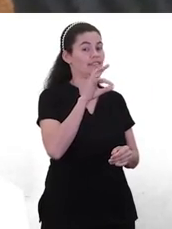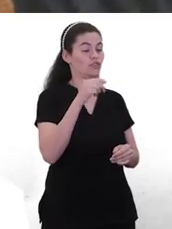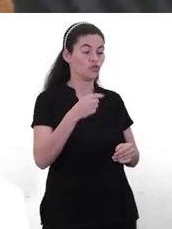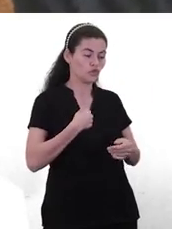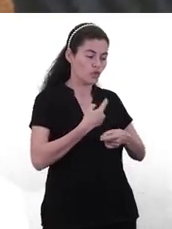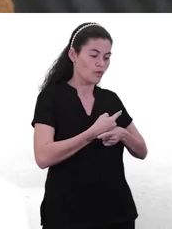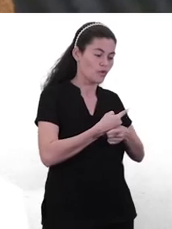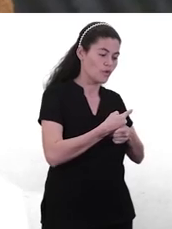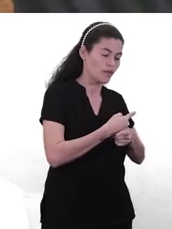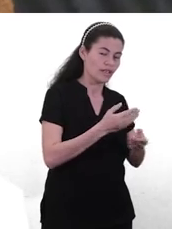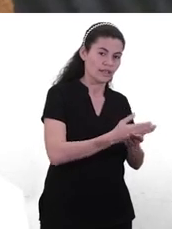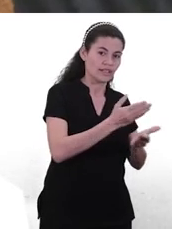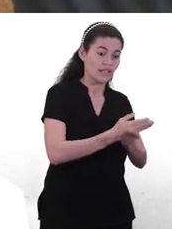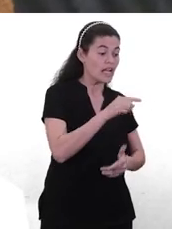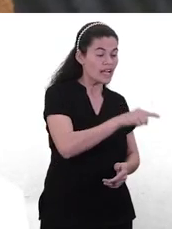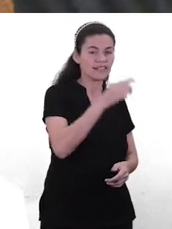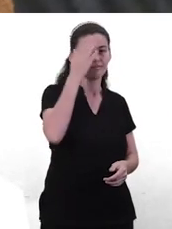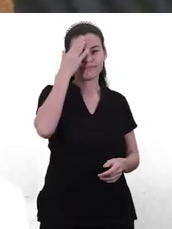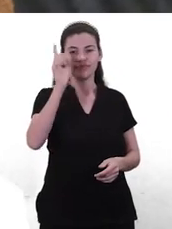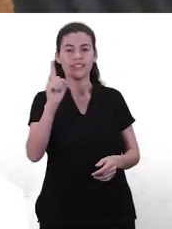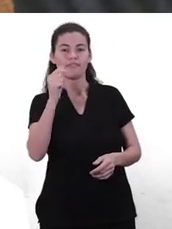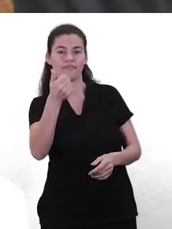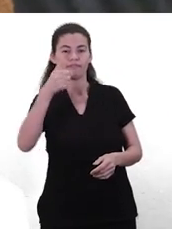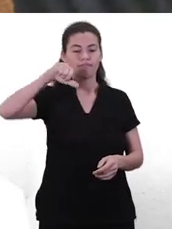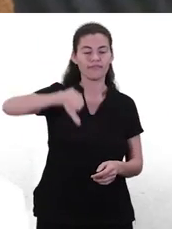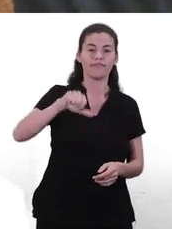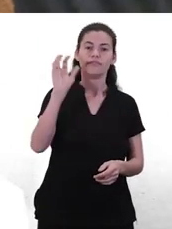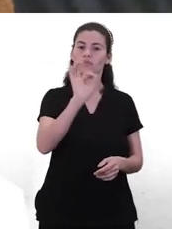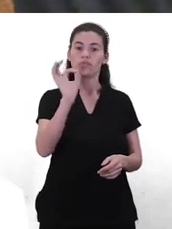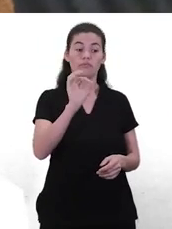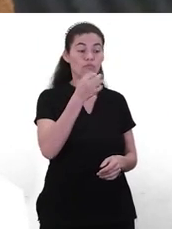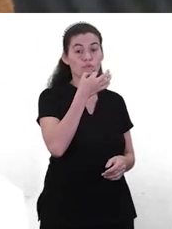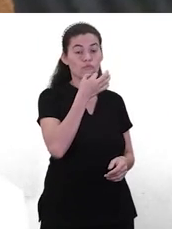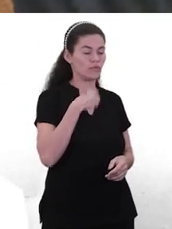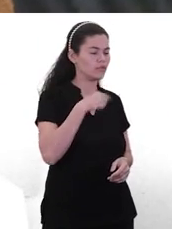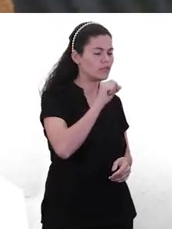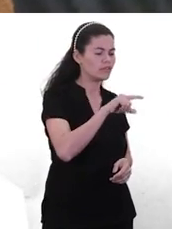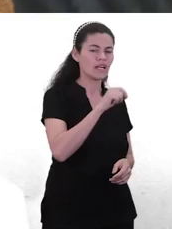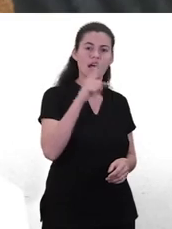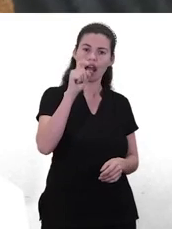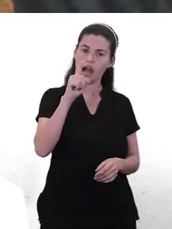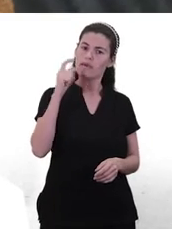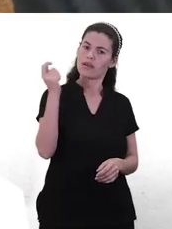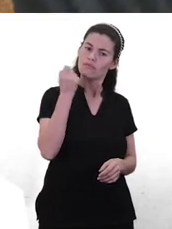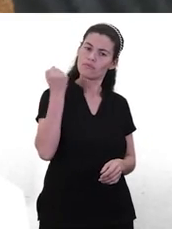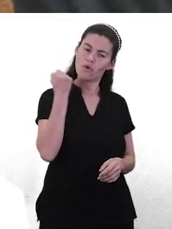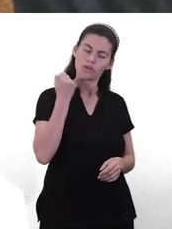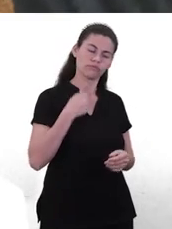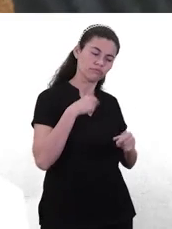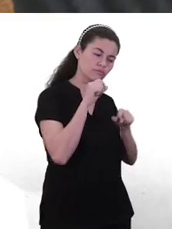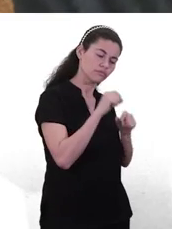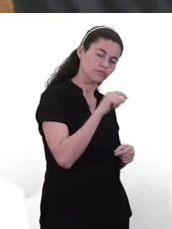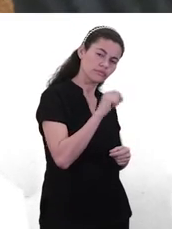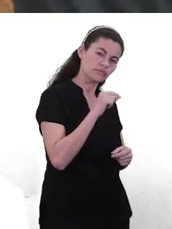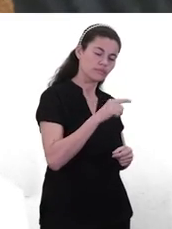nosotros ahí sabemos, ellos todavía no saben. Por ejemplo, si sabemos que es importante tomar agua, tenemos que explicarle en el lenguaje que ellos pueden entender por